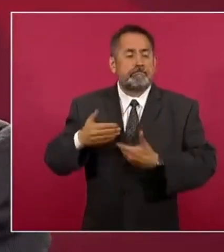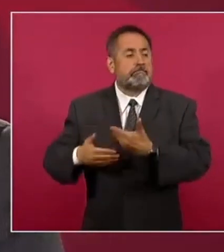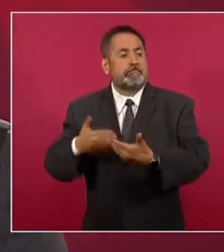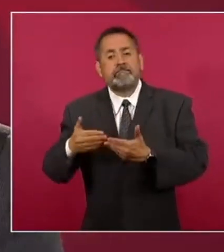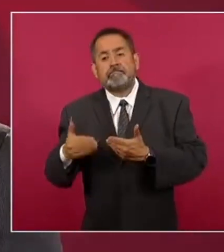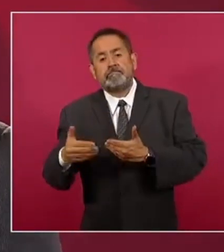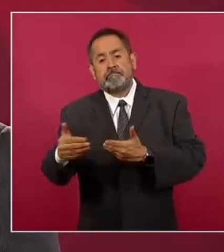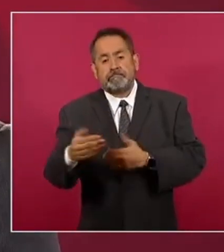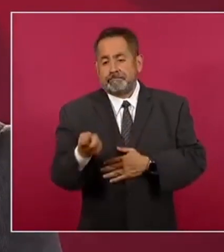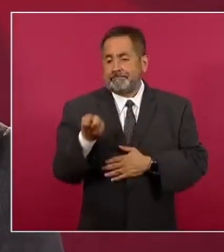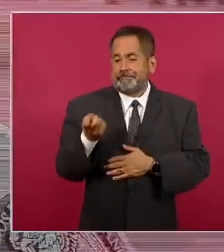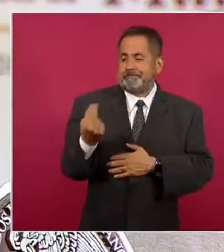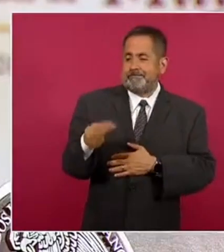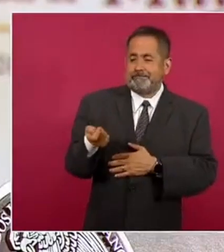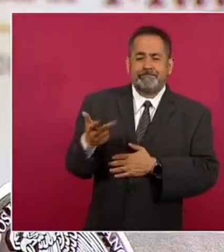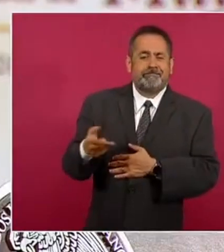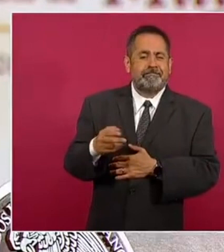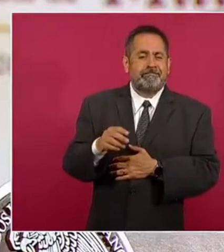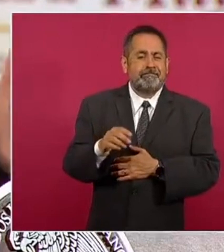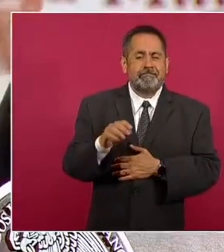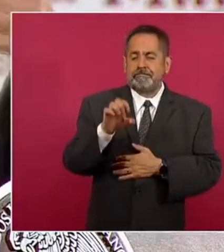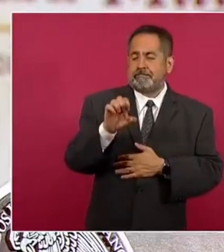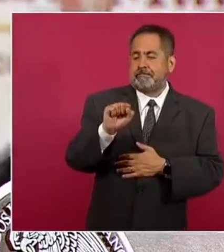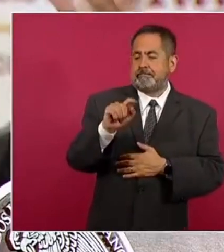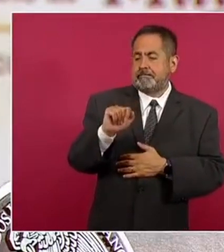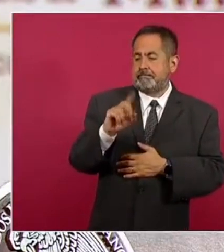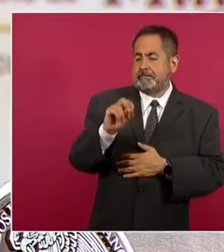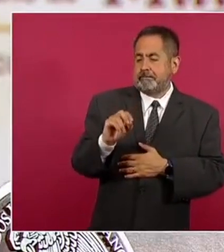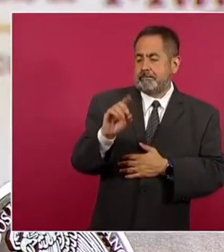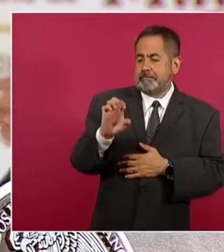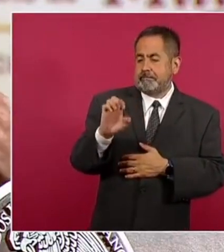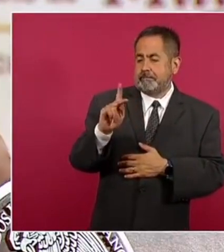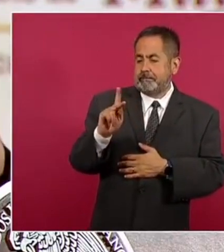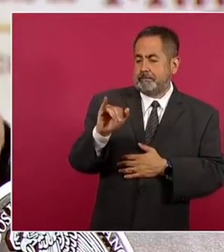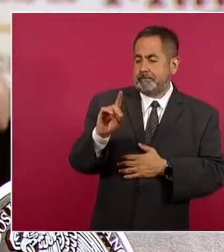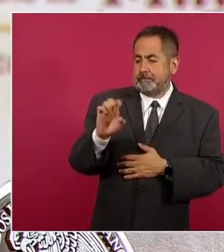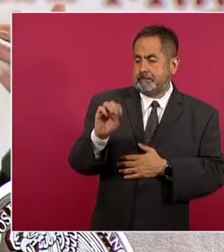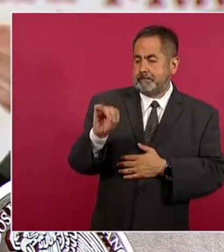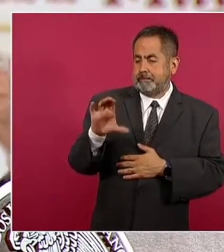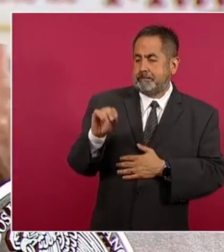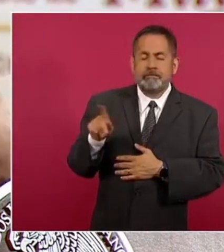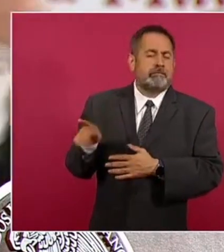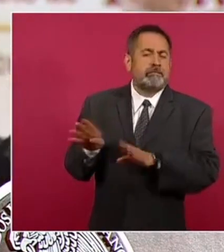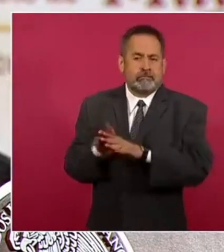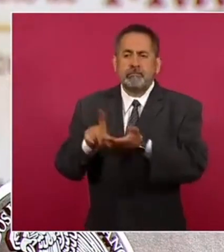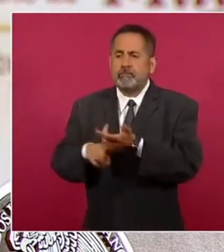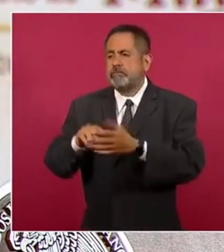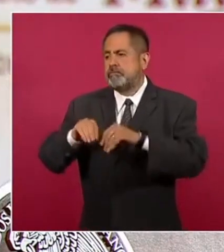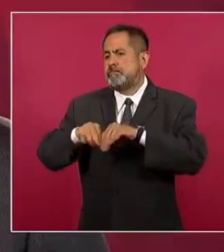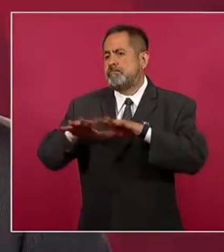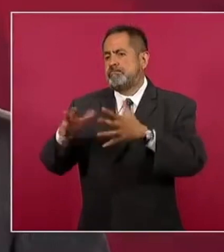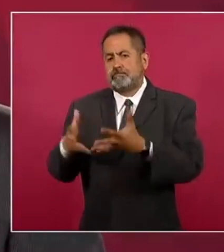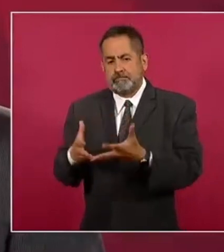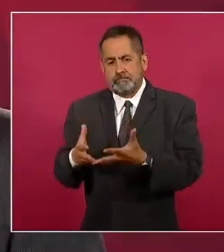técnicamente le llamamos estado epidémico al estado agudo y al estado prolongado,